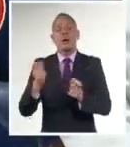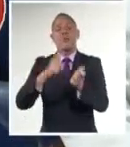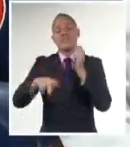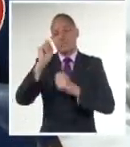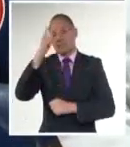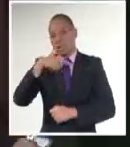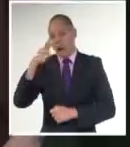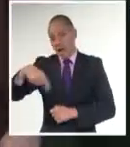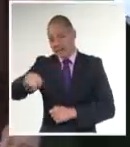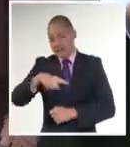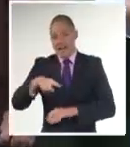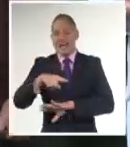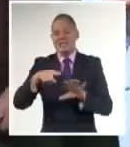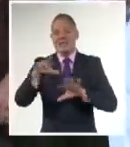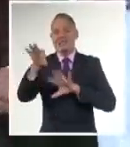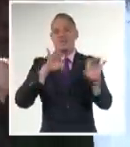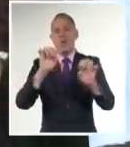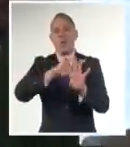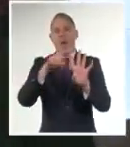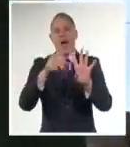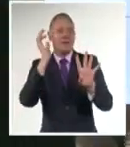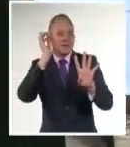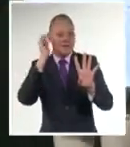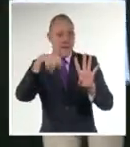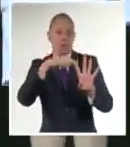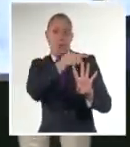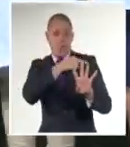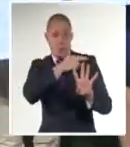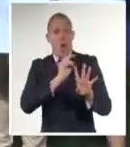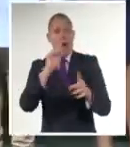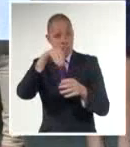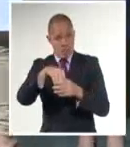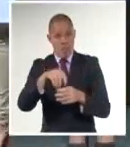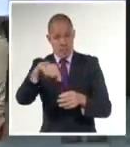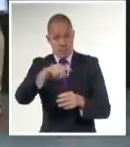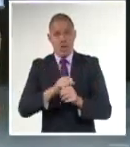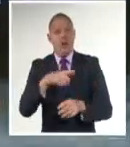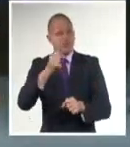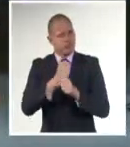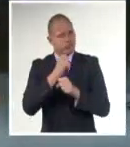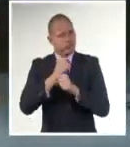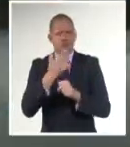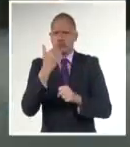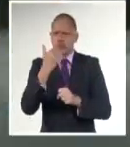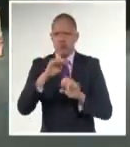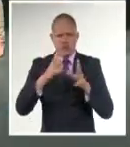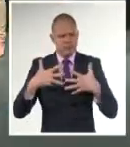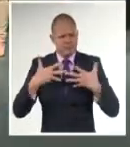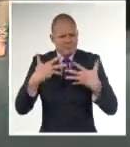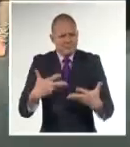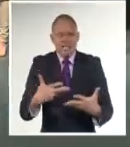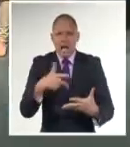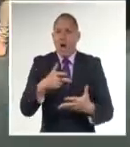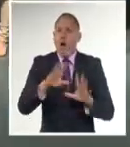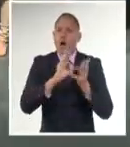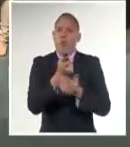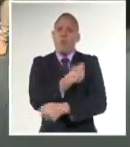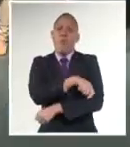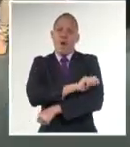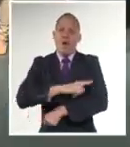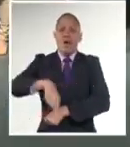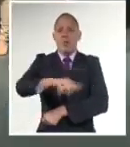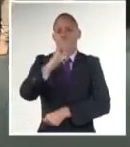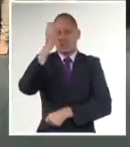reconoció a cuatro mujeres cuadros de la institución por su aporte a la vida y a la salud del pueblo